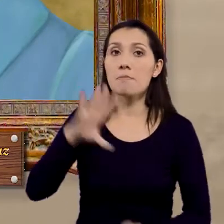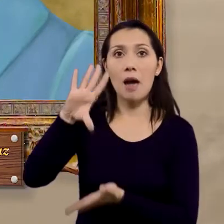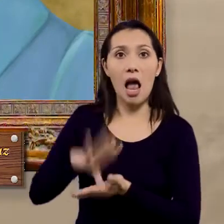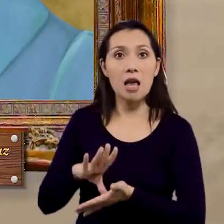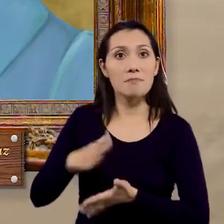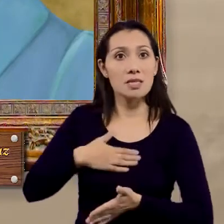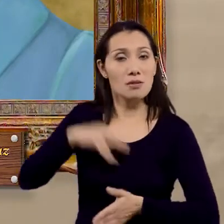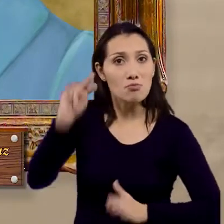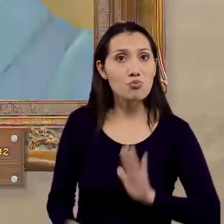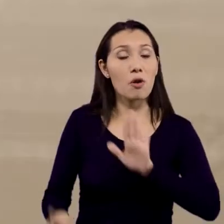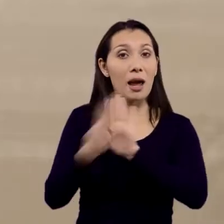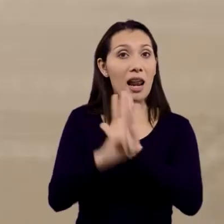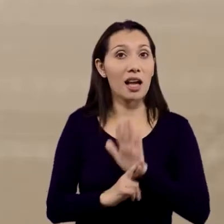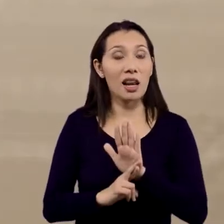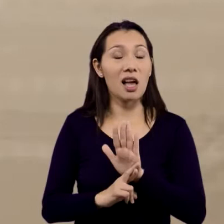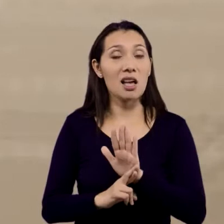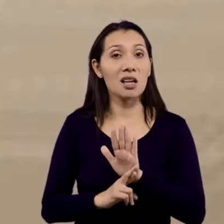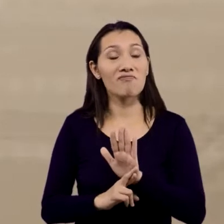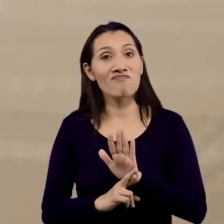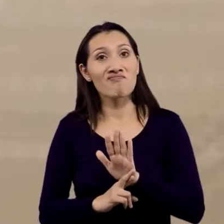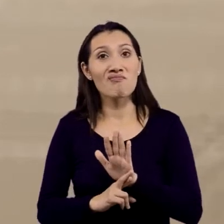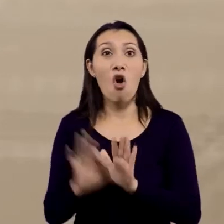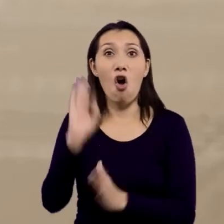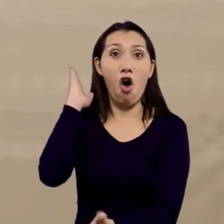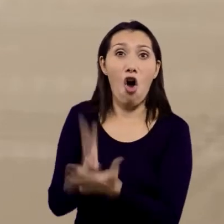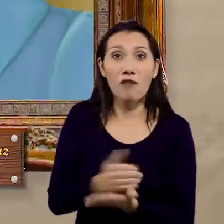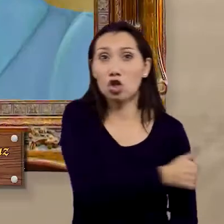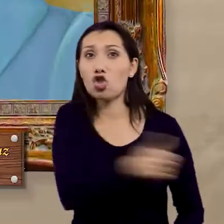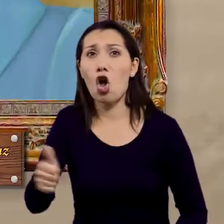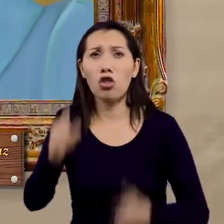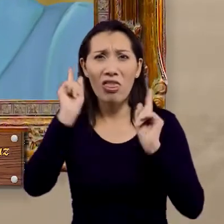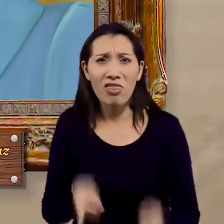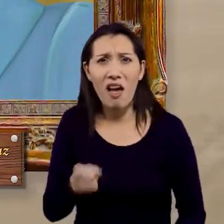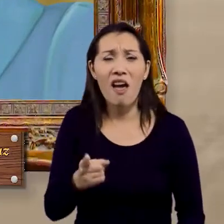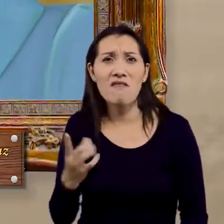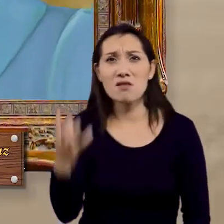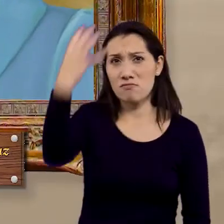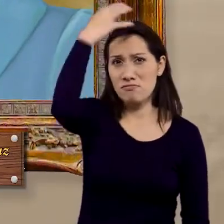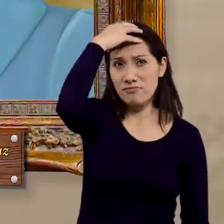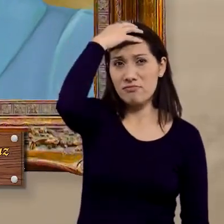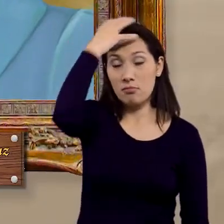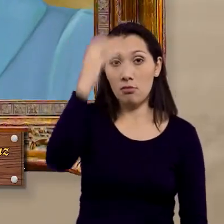propia nación con mis propias reglas y obligar a todos a usar bisogné es